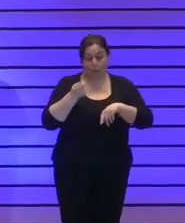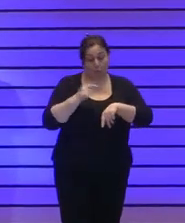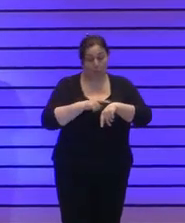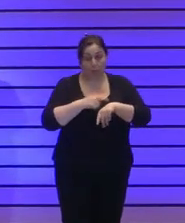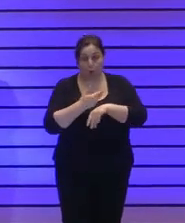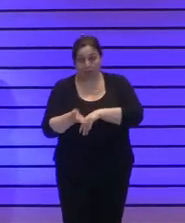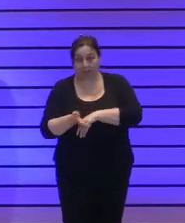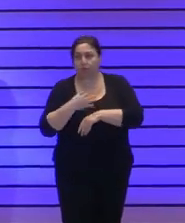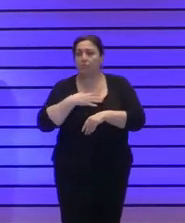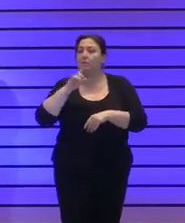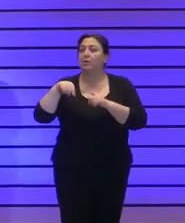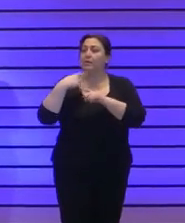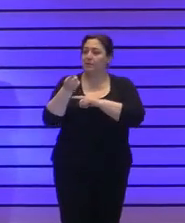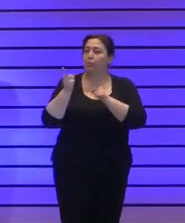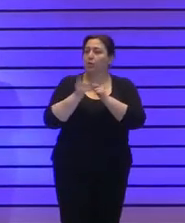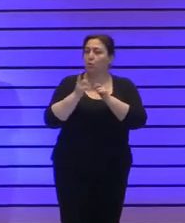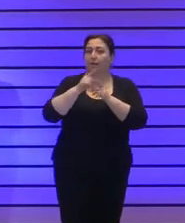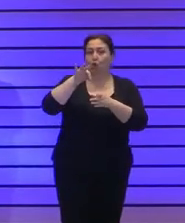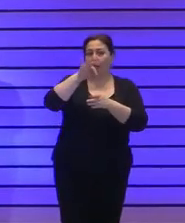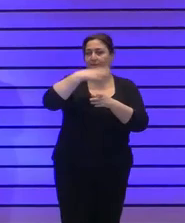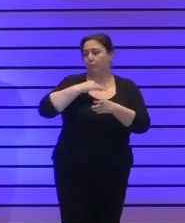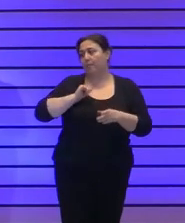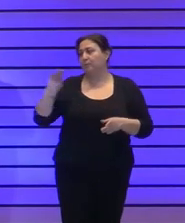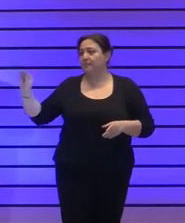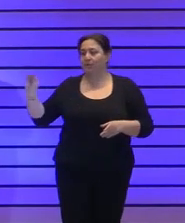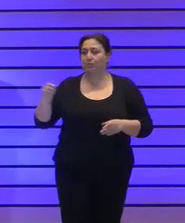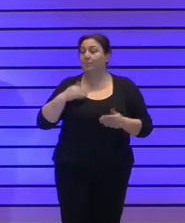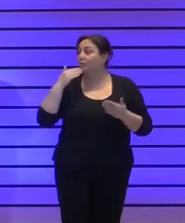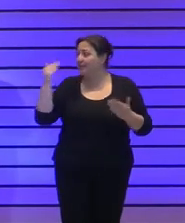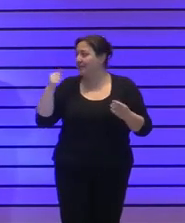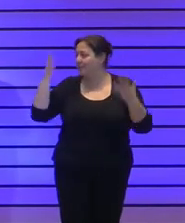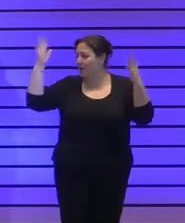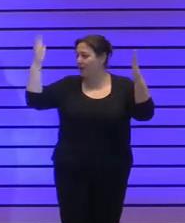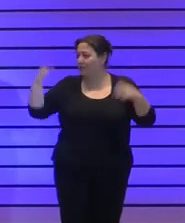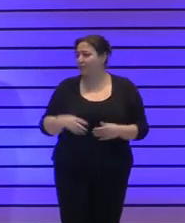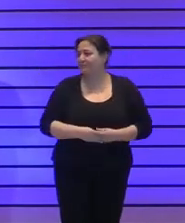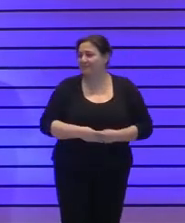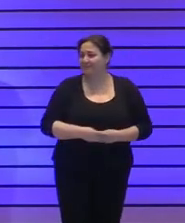retraso podemos plantearlas en un ratito en la hora del café muchísimas gracias un aplauso para Carmen